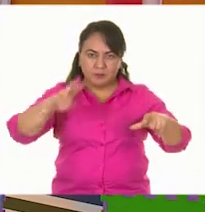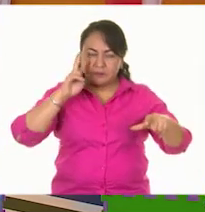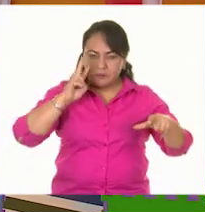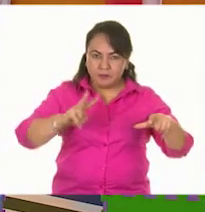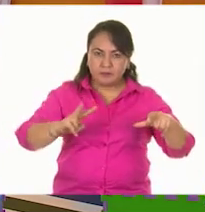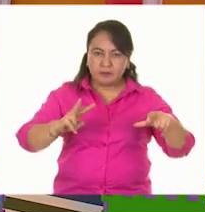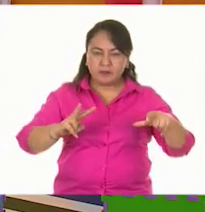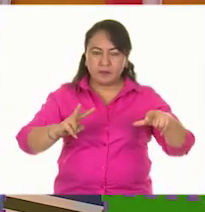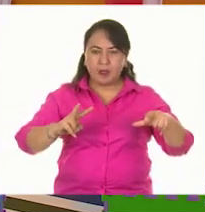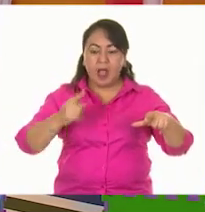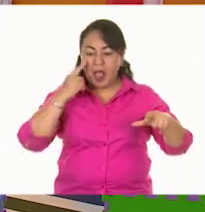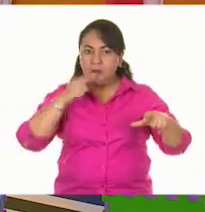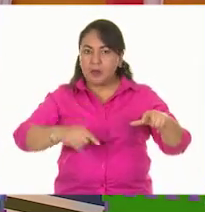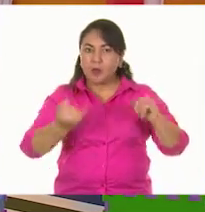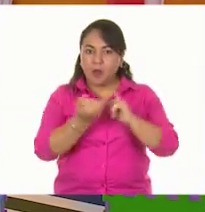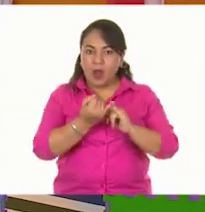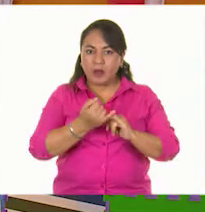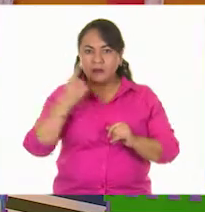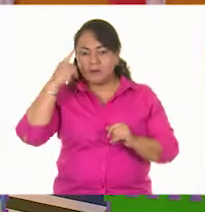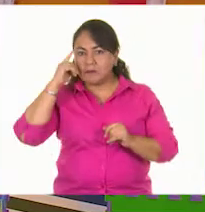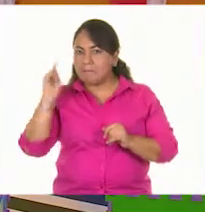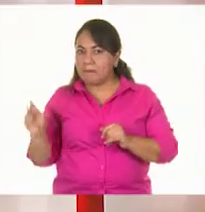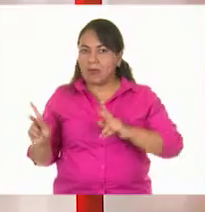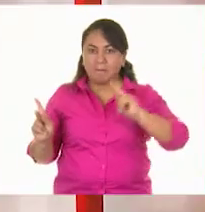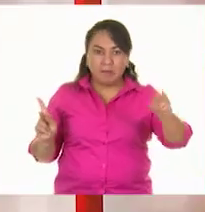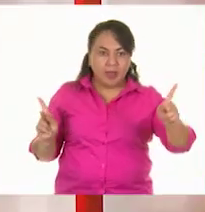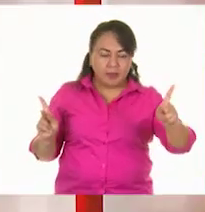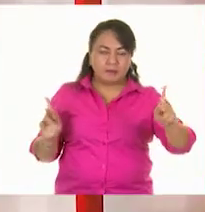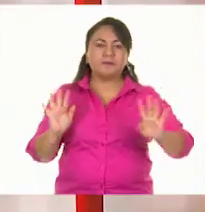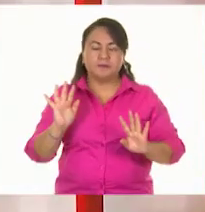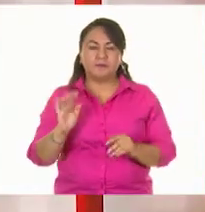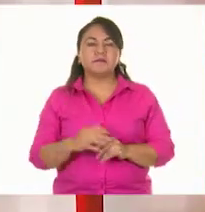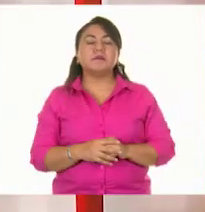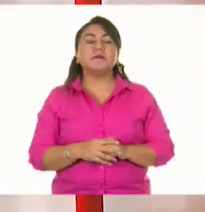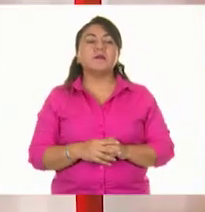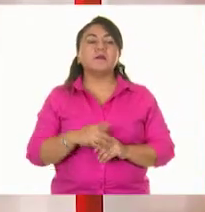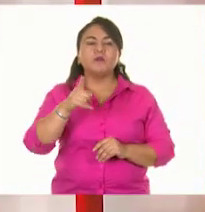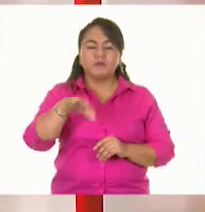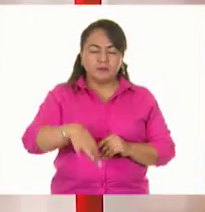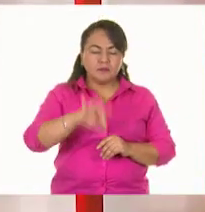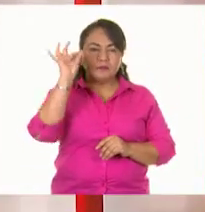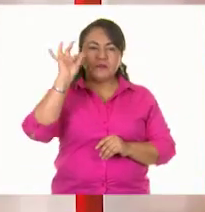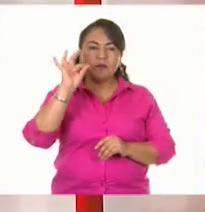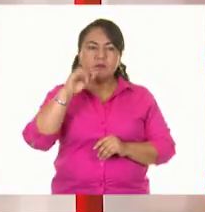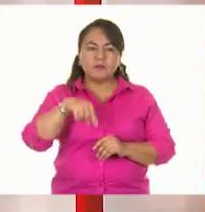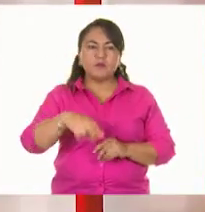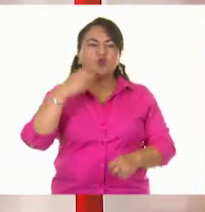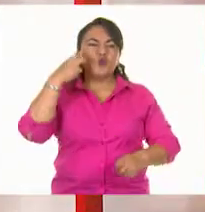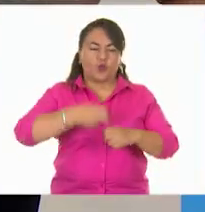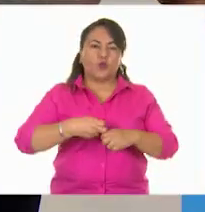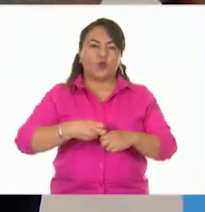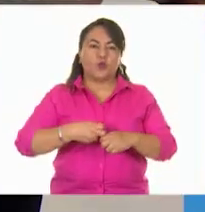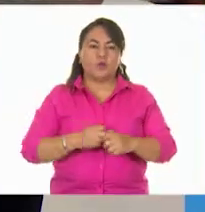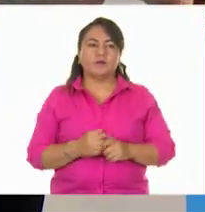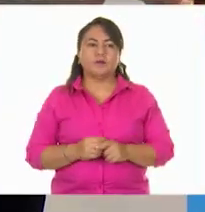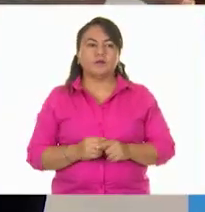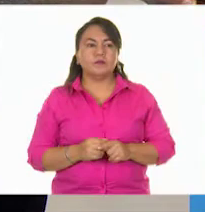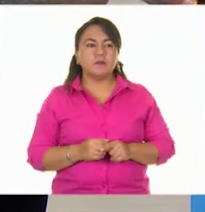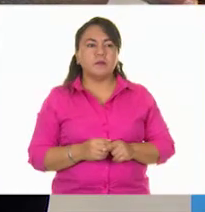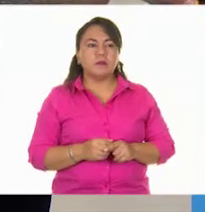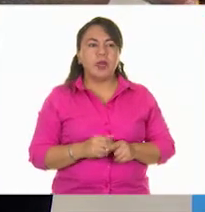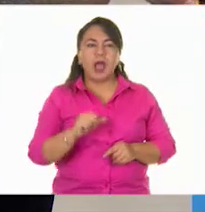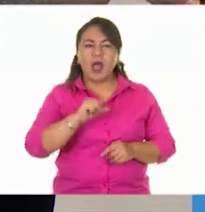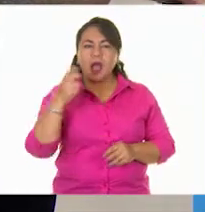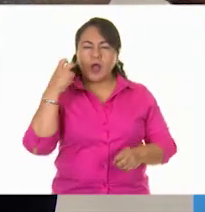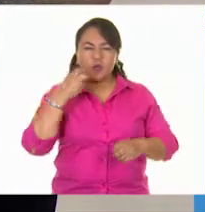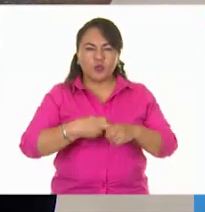ver si piensan en el mismo que va a escoger Alexia. Alexia, escoge un objeto que sea sólido. Voy a escoger un